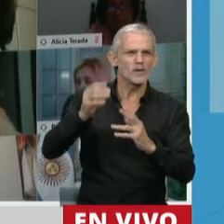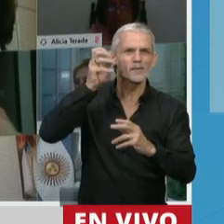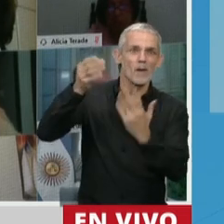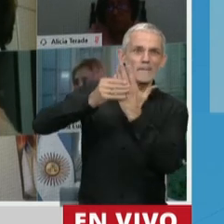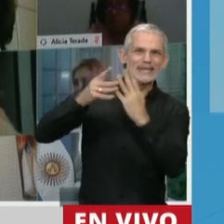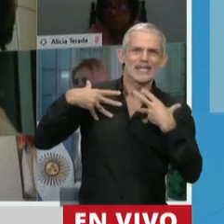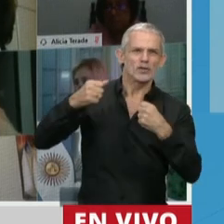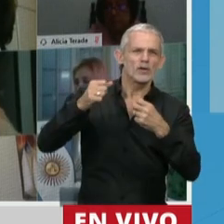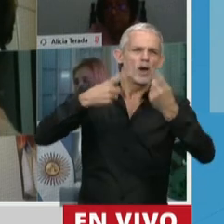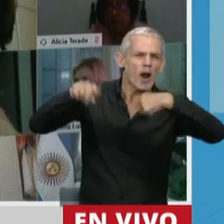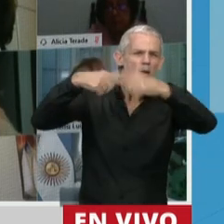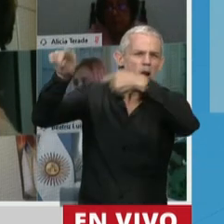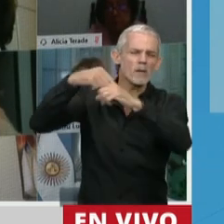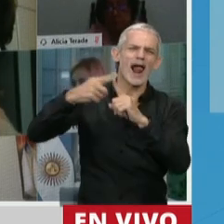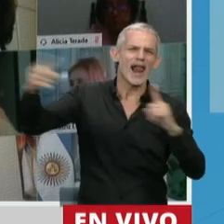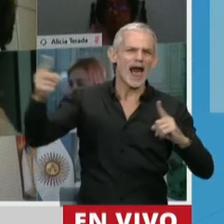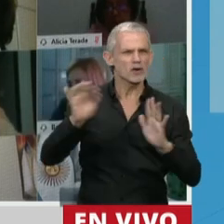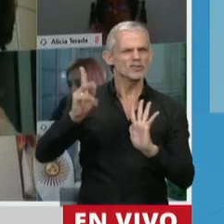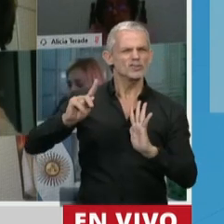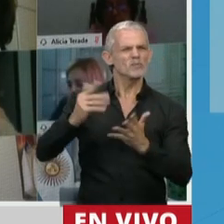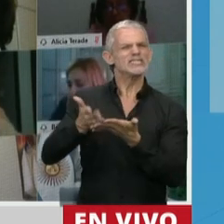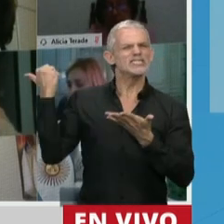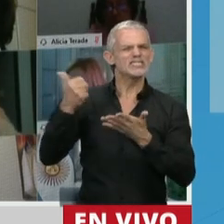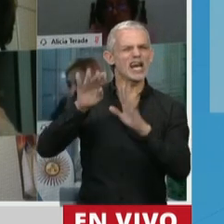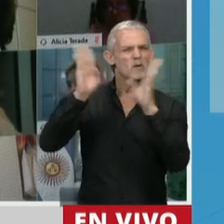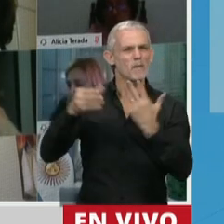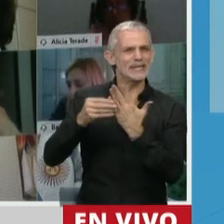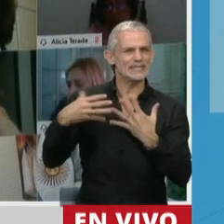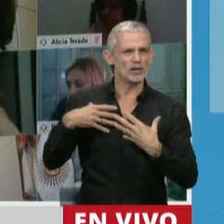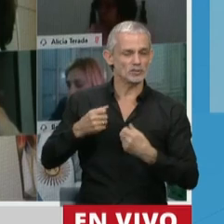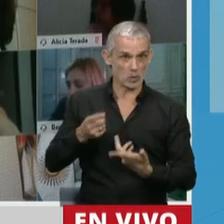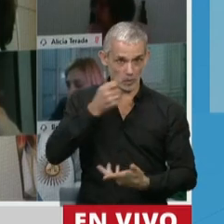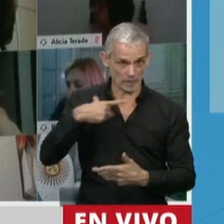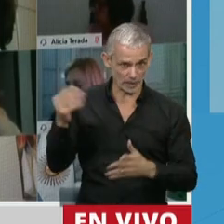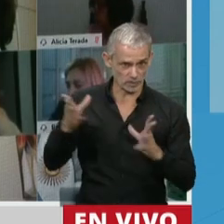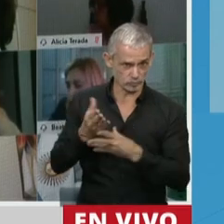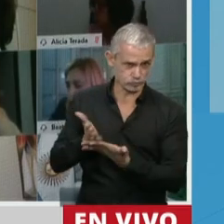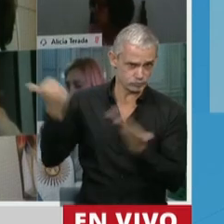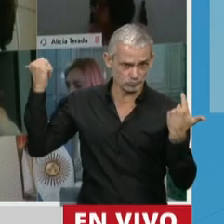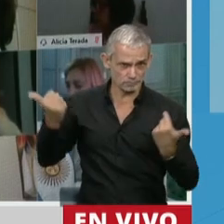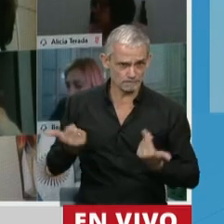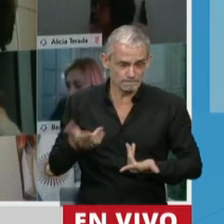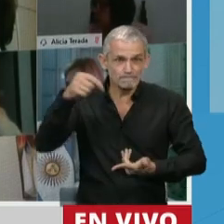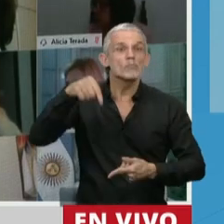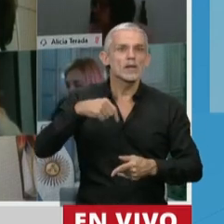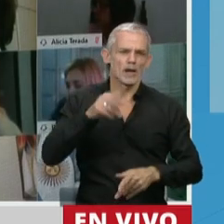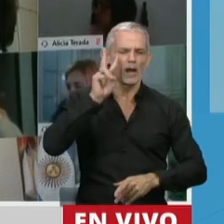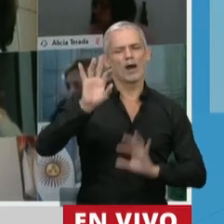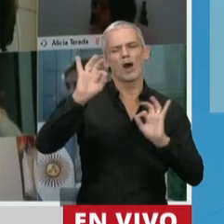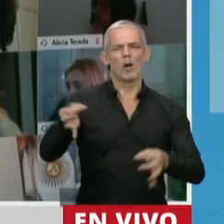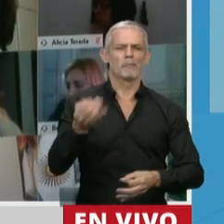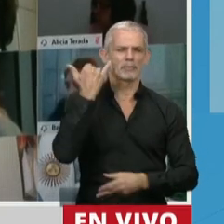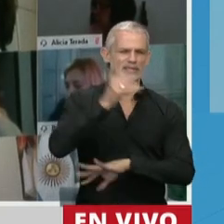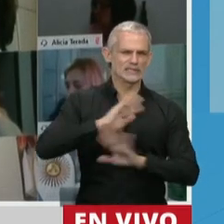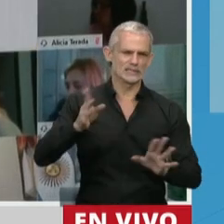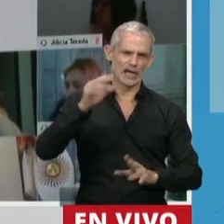generaba menos burocracia. Qué terrible, porque la realidad es que el Ministerio de Salud, y hoy se nota con total claridad,